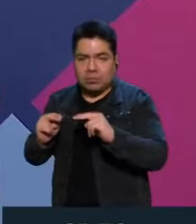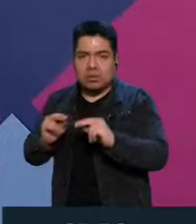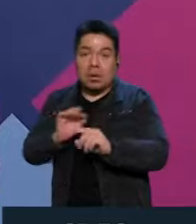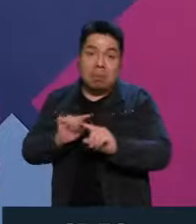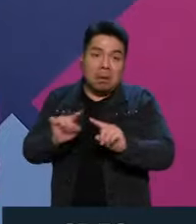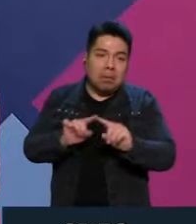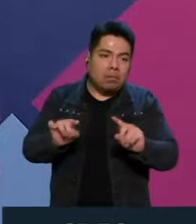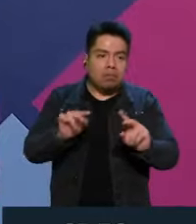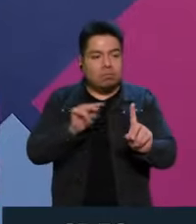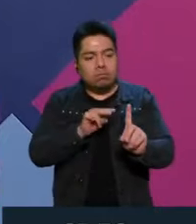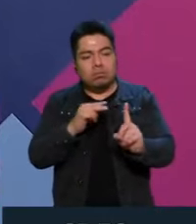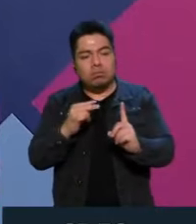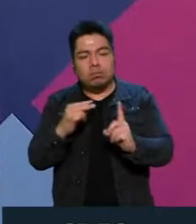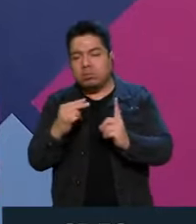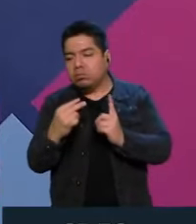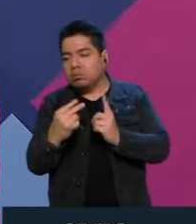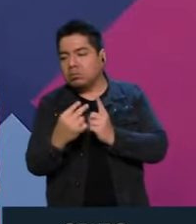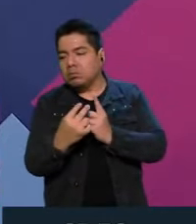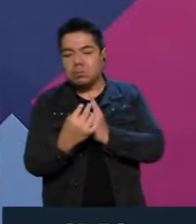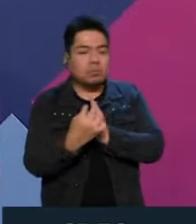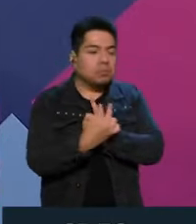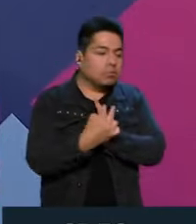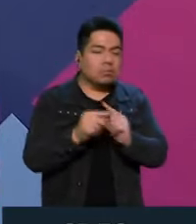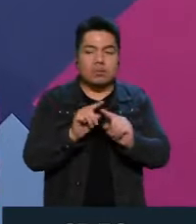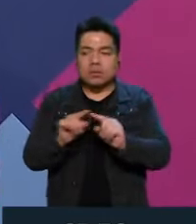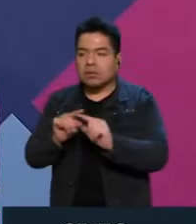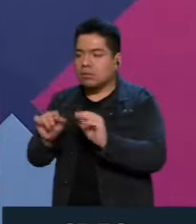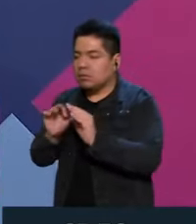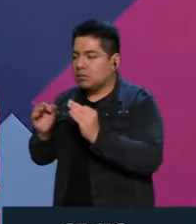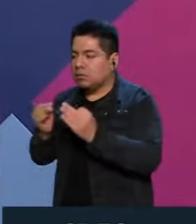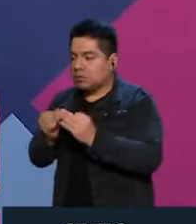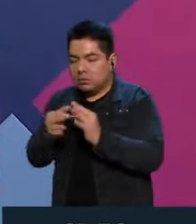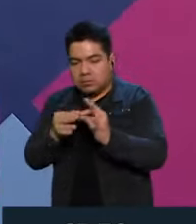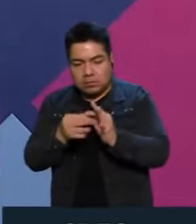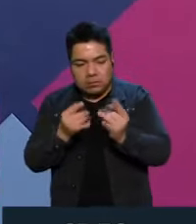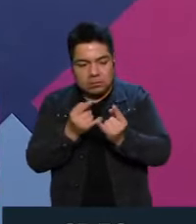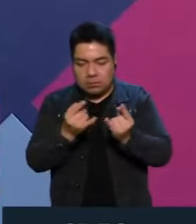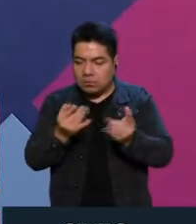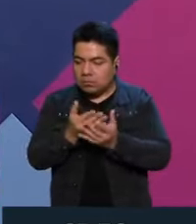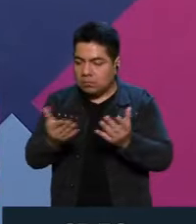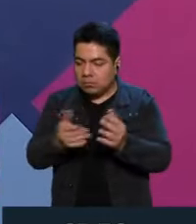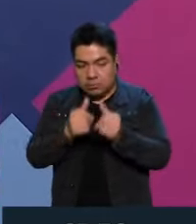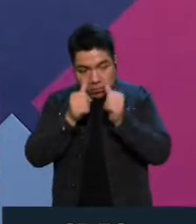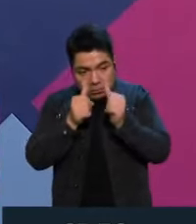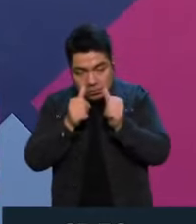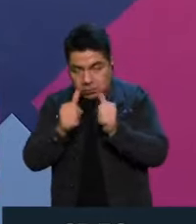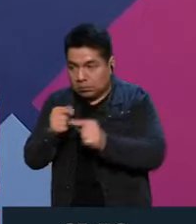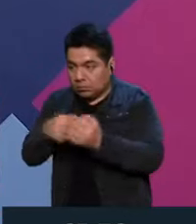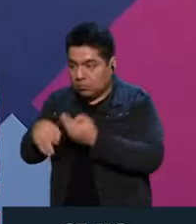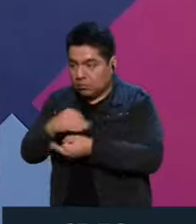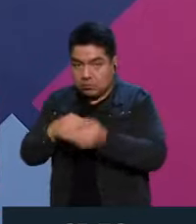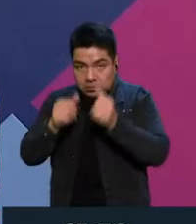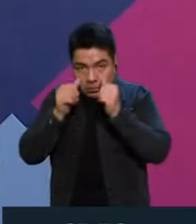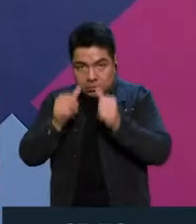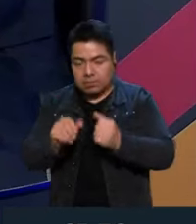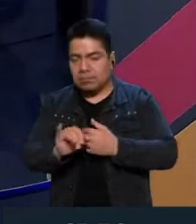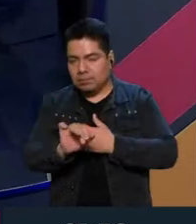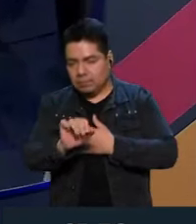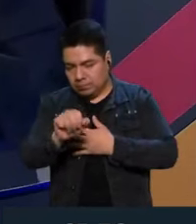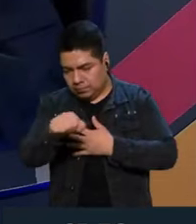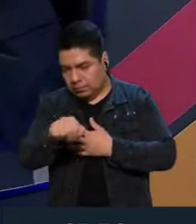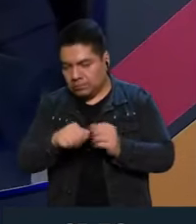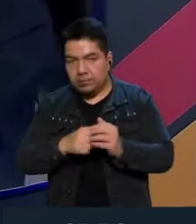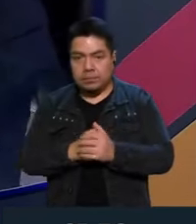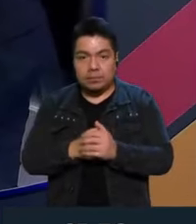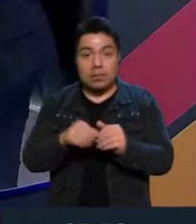O desde varios enfoques o desde las muchas formas de narrar, le han puesto atención a este caso. Sí, sin duda.